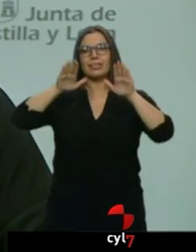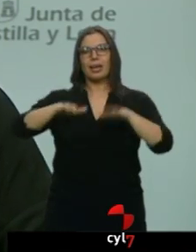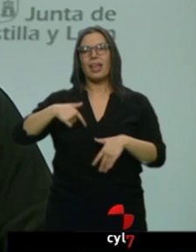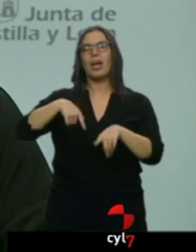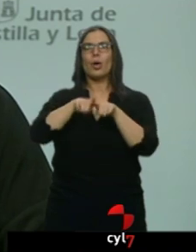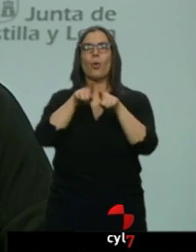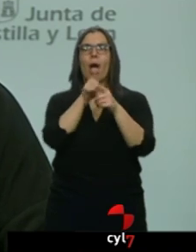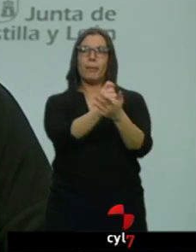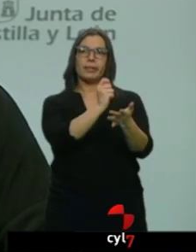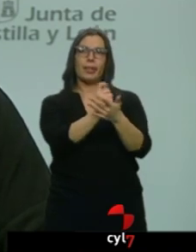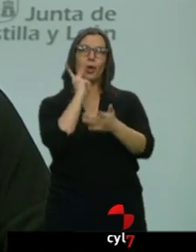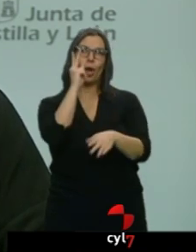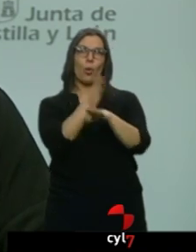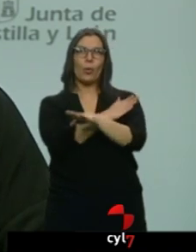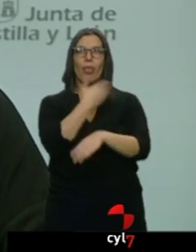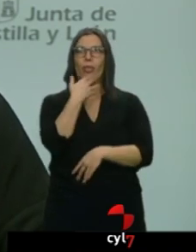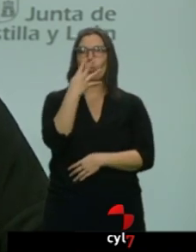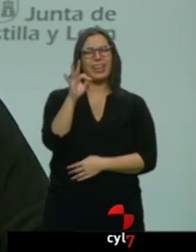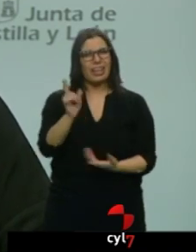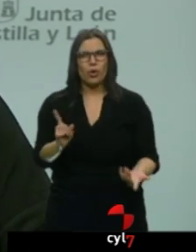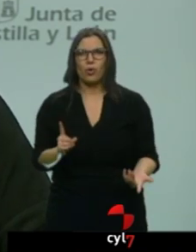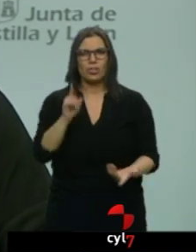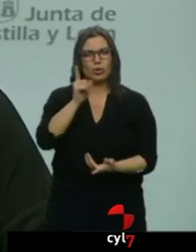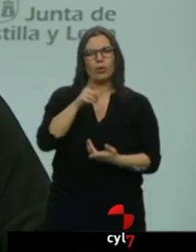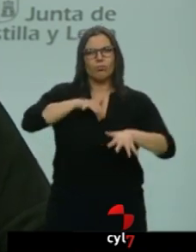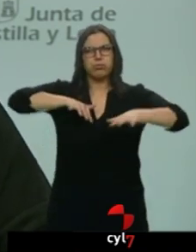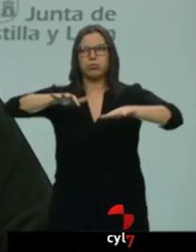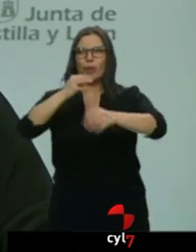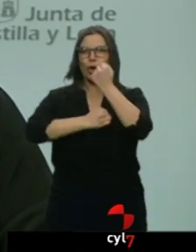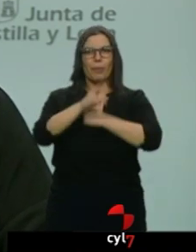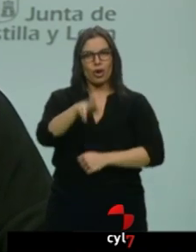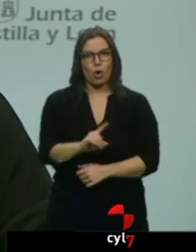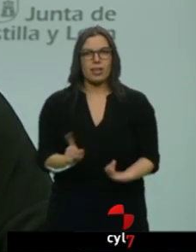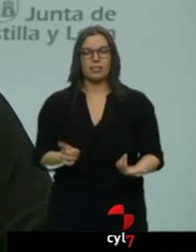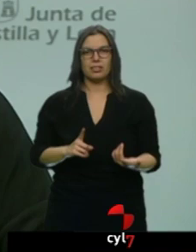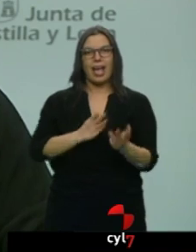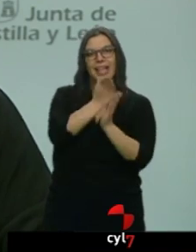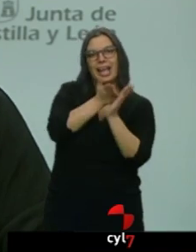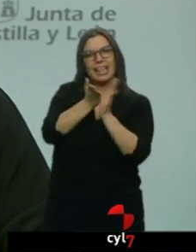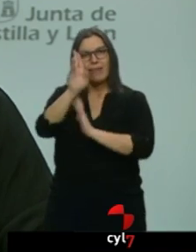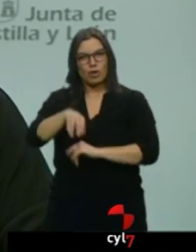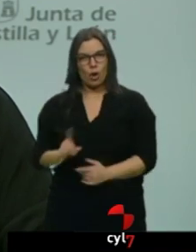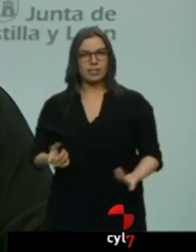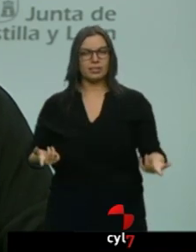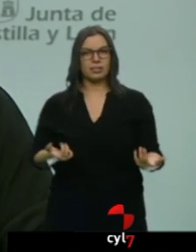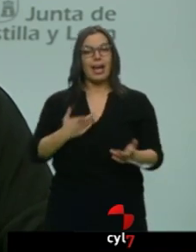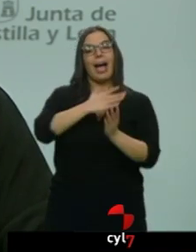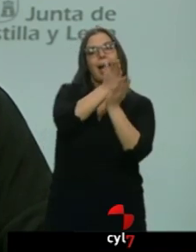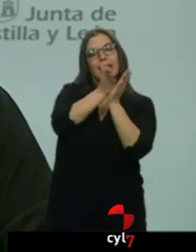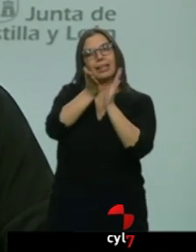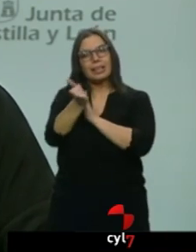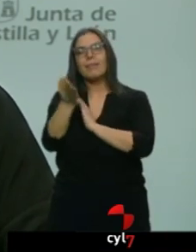jubilaciones con 40 años. Eso no es activar la economía. Eso no son alternativas. Las alternativas deben ser